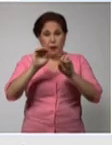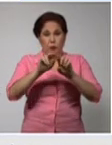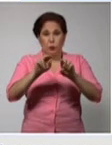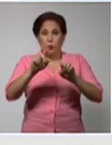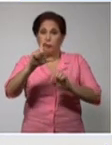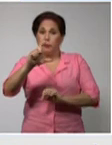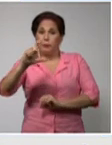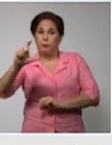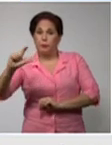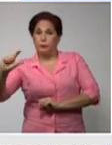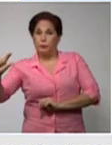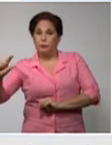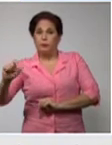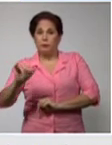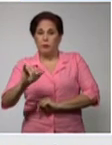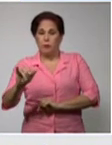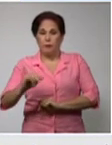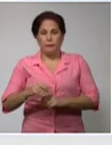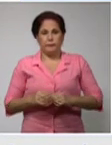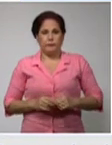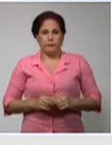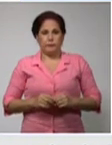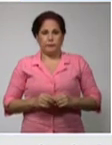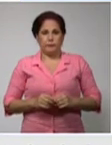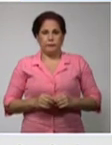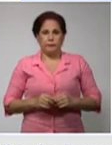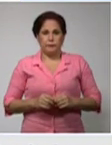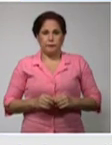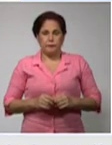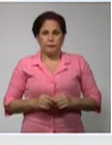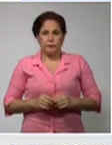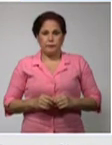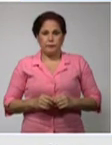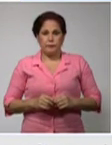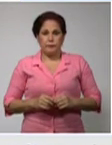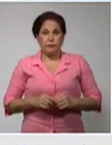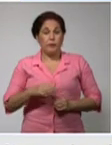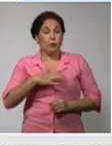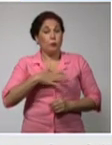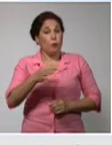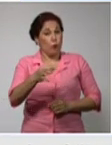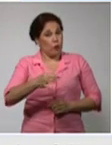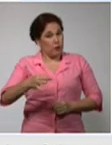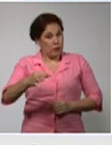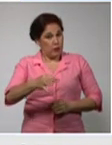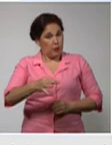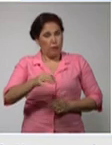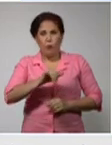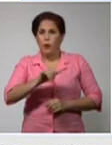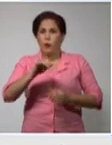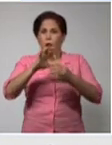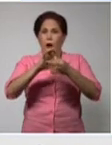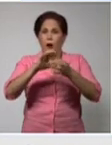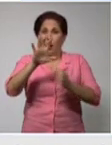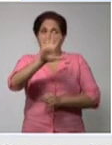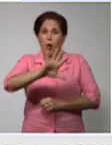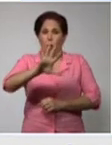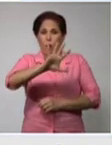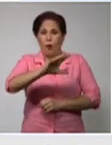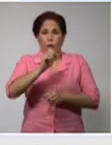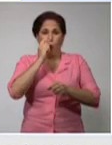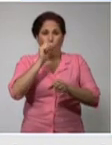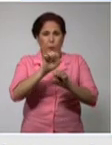tasas más elevadas como municipio. Y también el geógrafo Roberto Romero nos ayudó